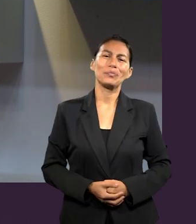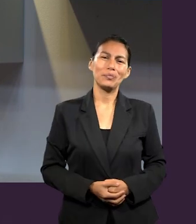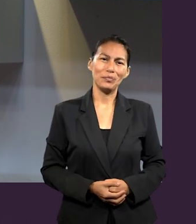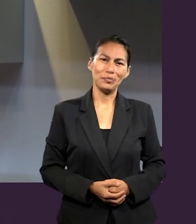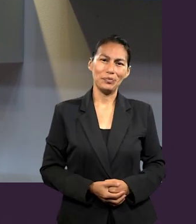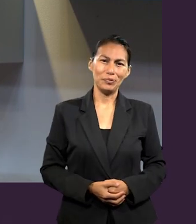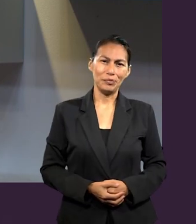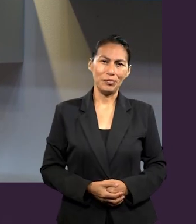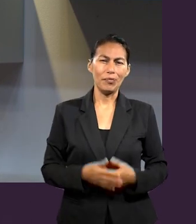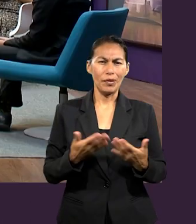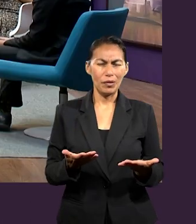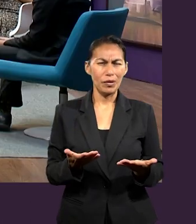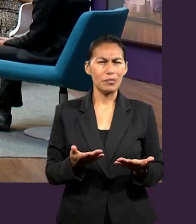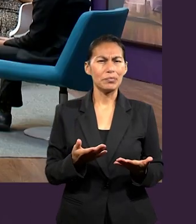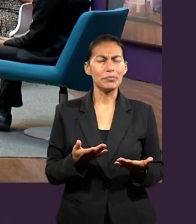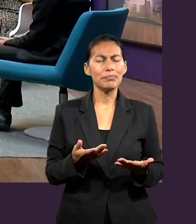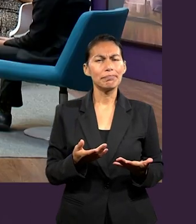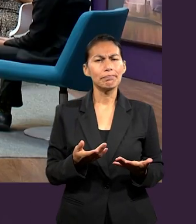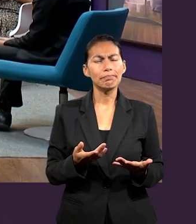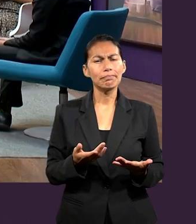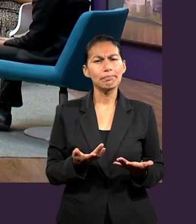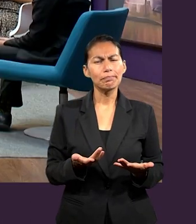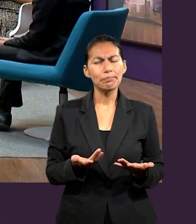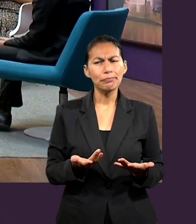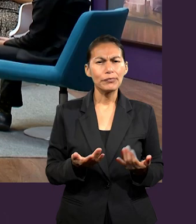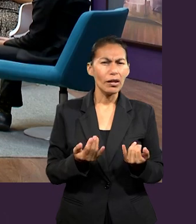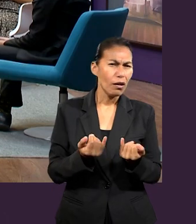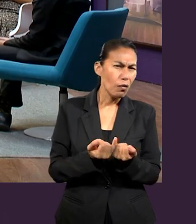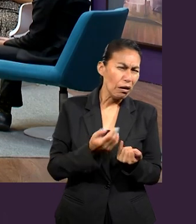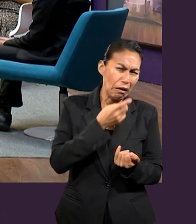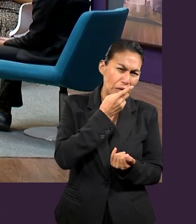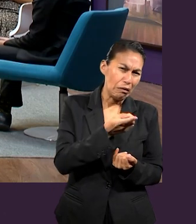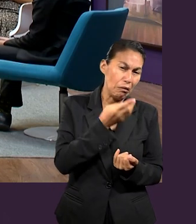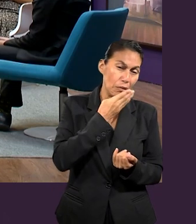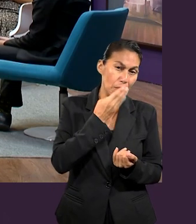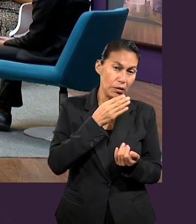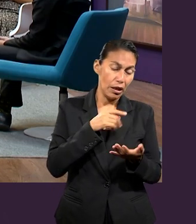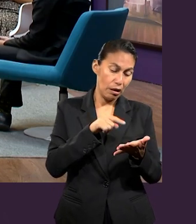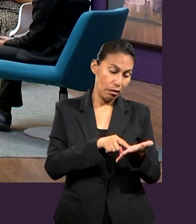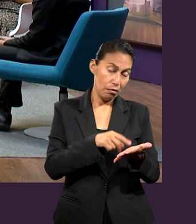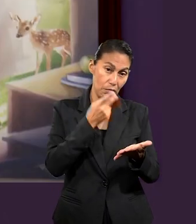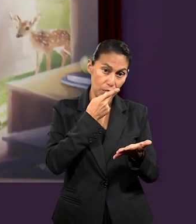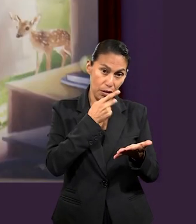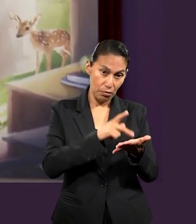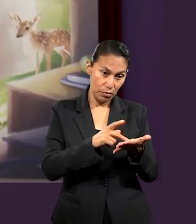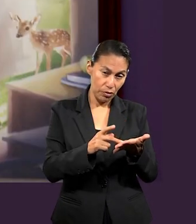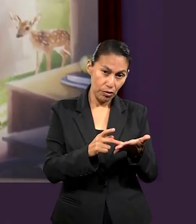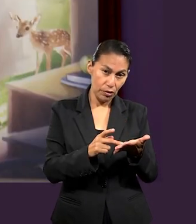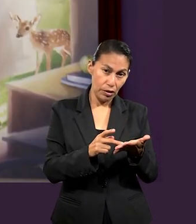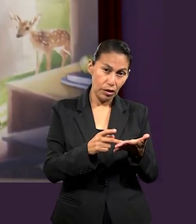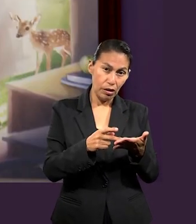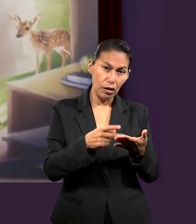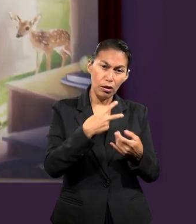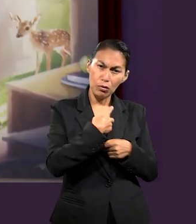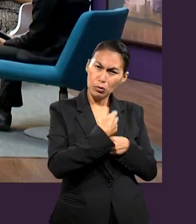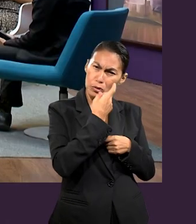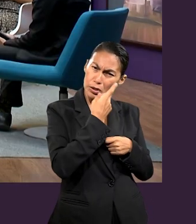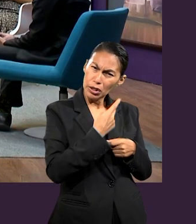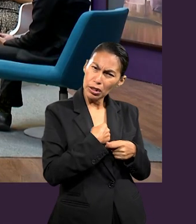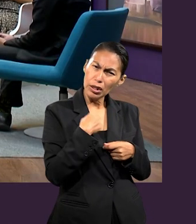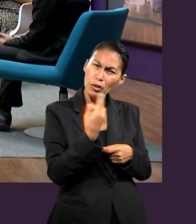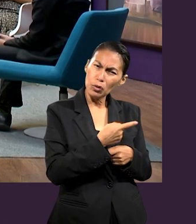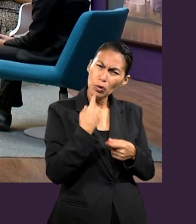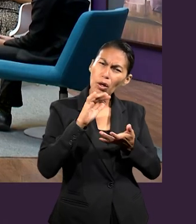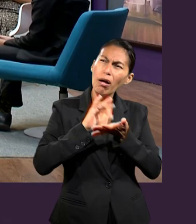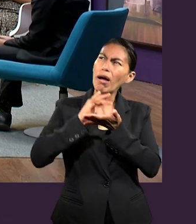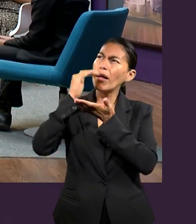retomar ese asunto porque también Pablo nos invita a ser agradecidos porque él nos